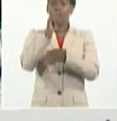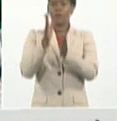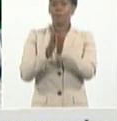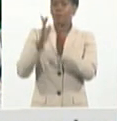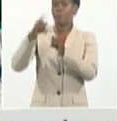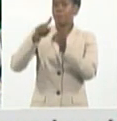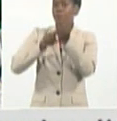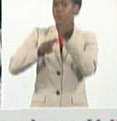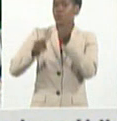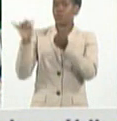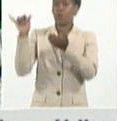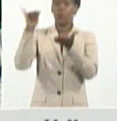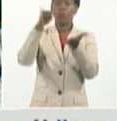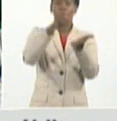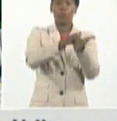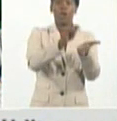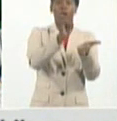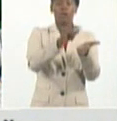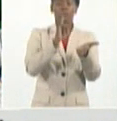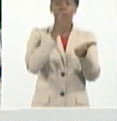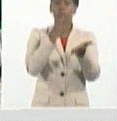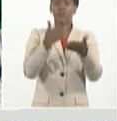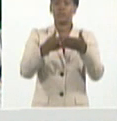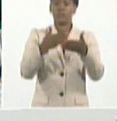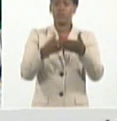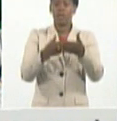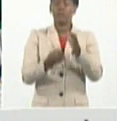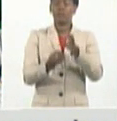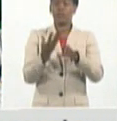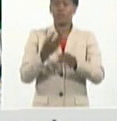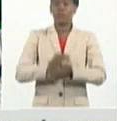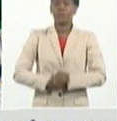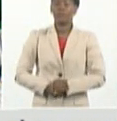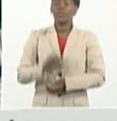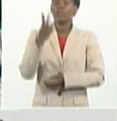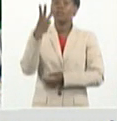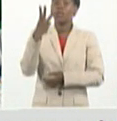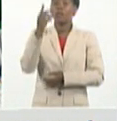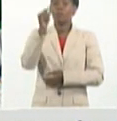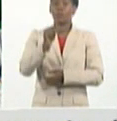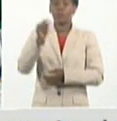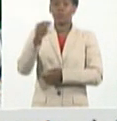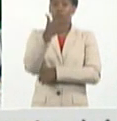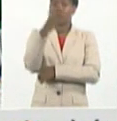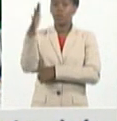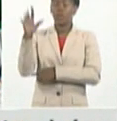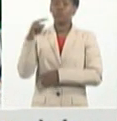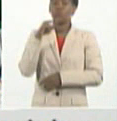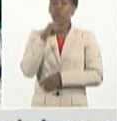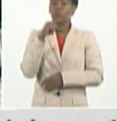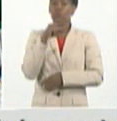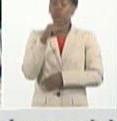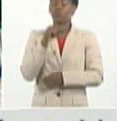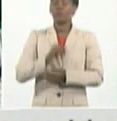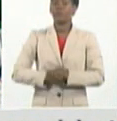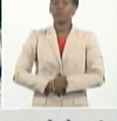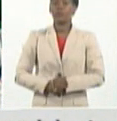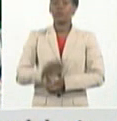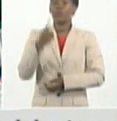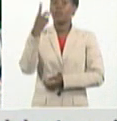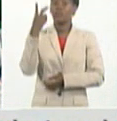Tres rusos procedentes de Rusia, tres franceses procedentes de Francia y un alemán